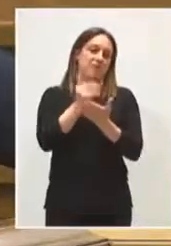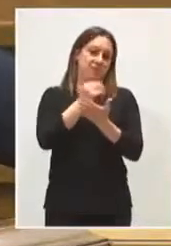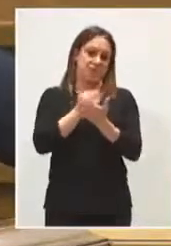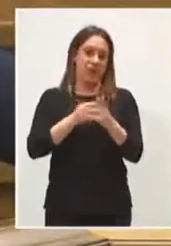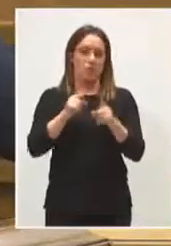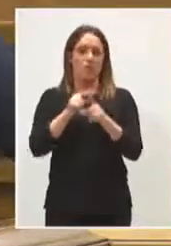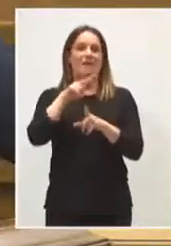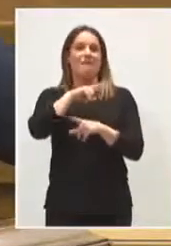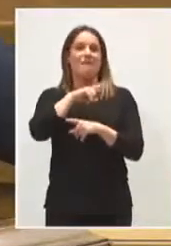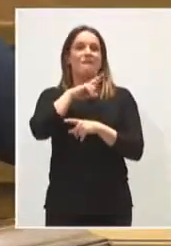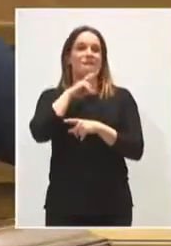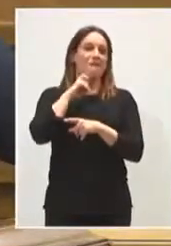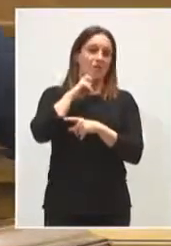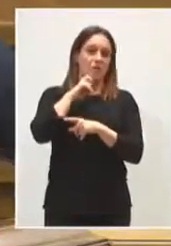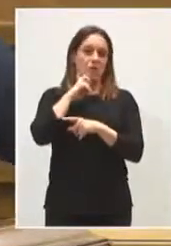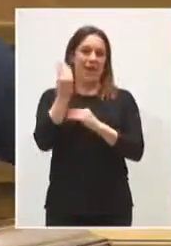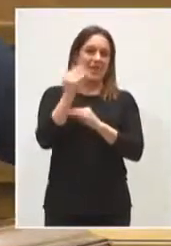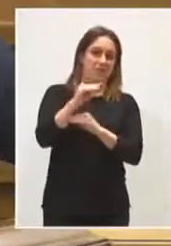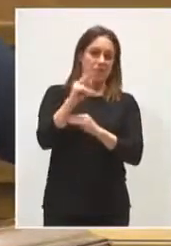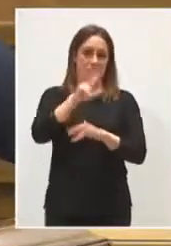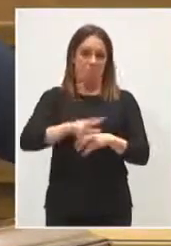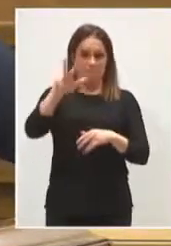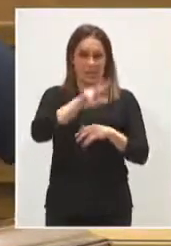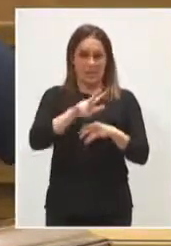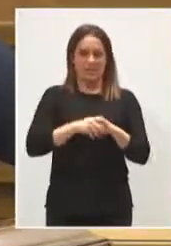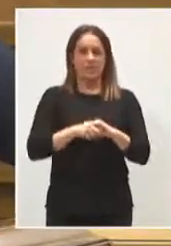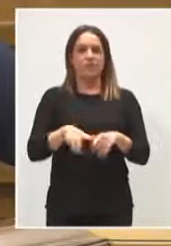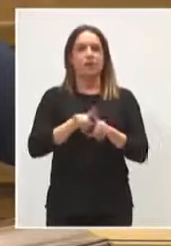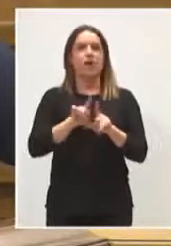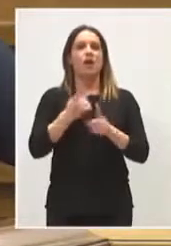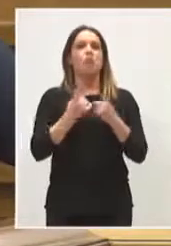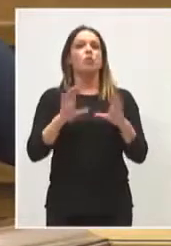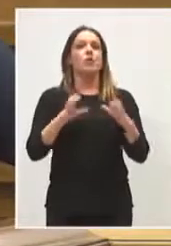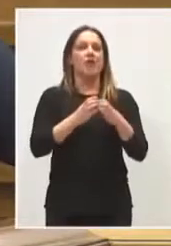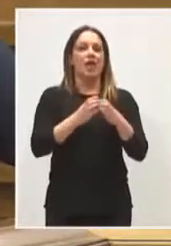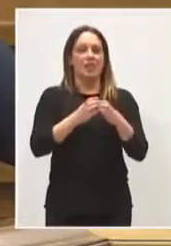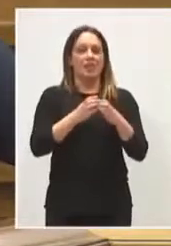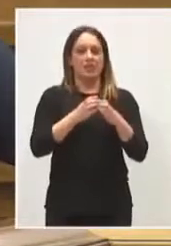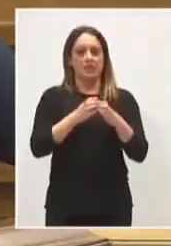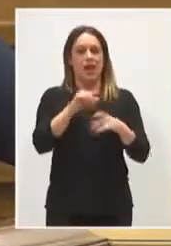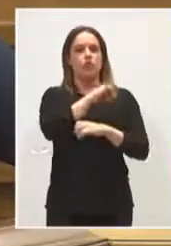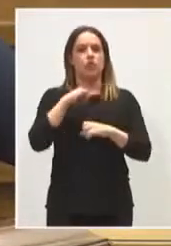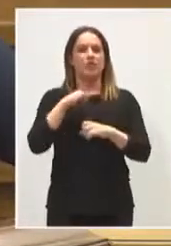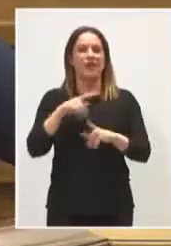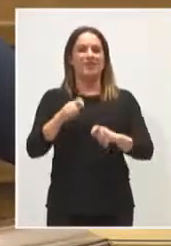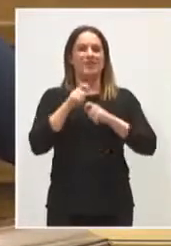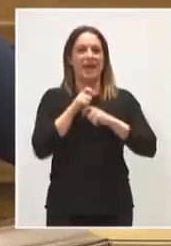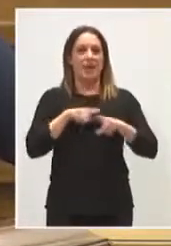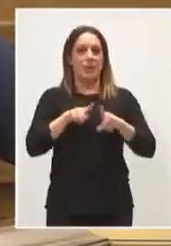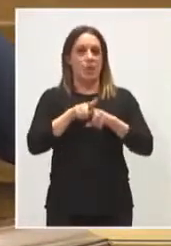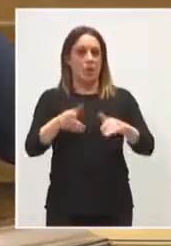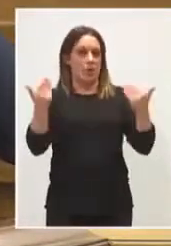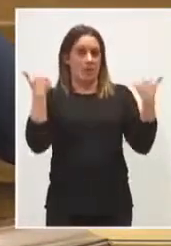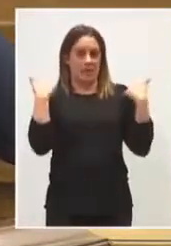no del suyo, el de todos. Cómo hay comunidades autónomas que están pervirtiendo por completo las competencias.